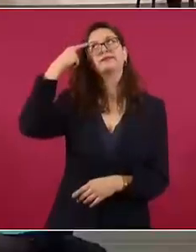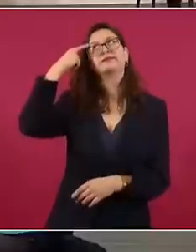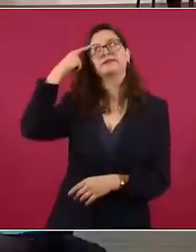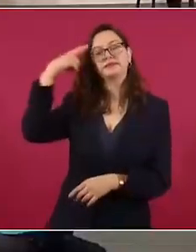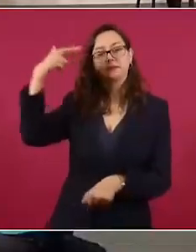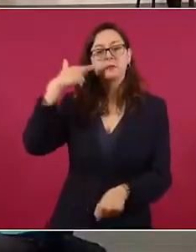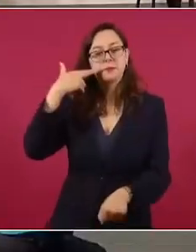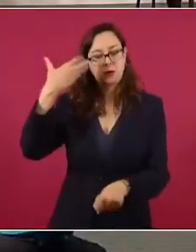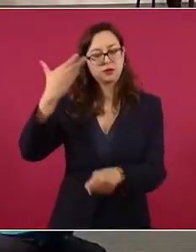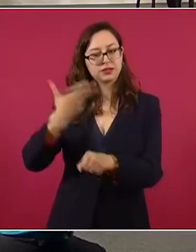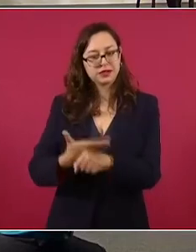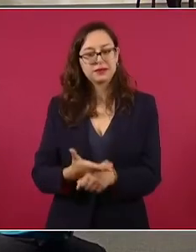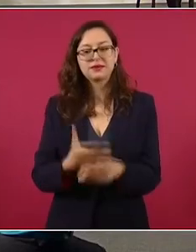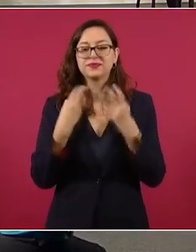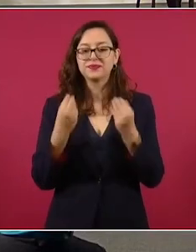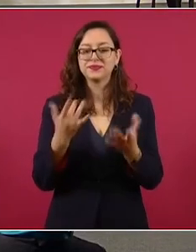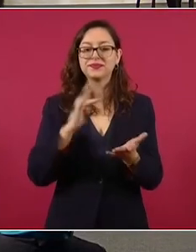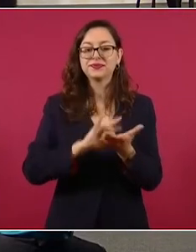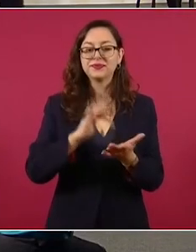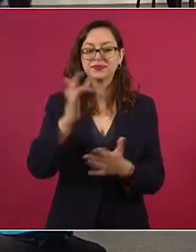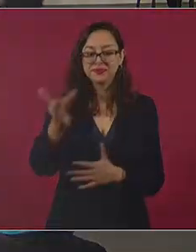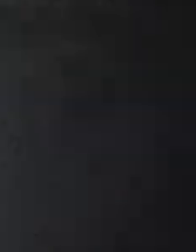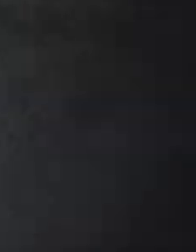responsables. Muchas gracias.